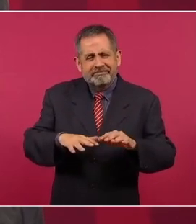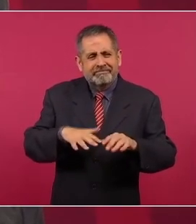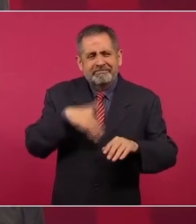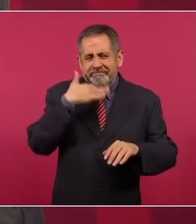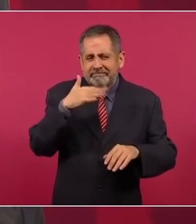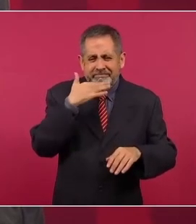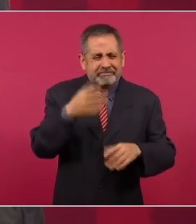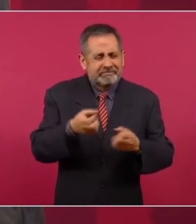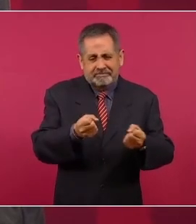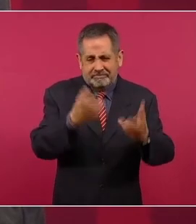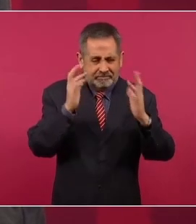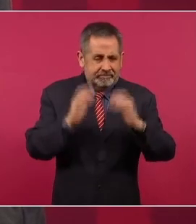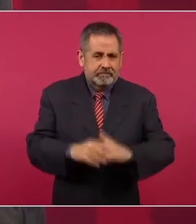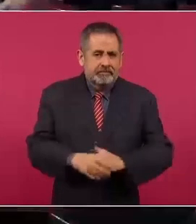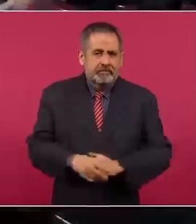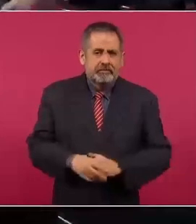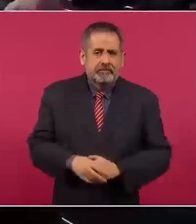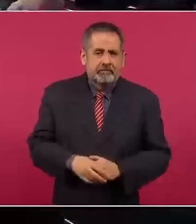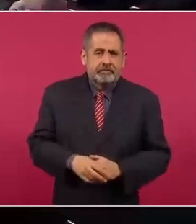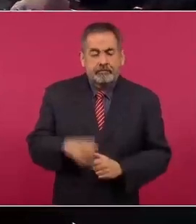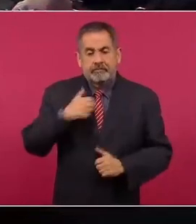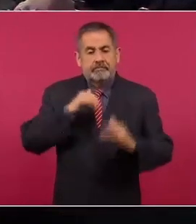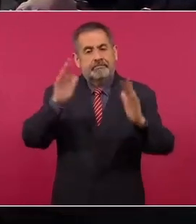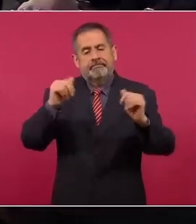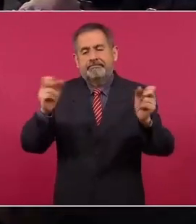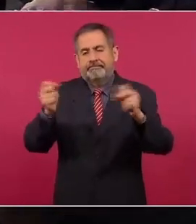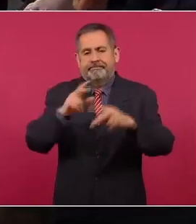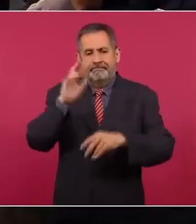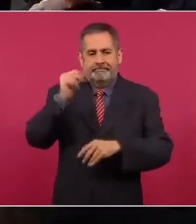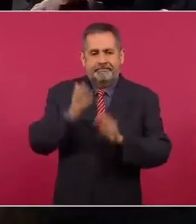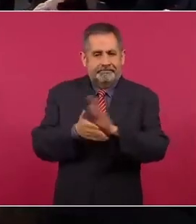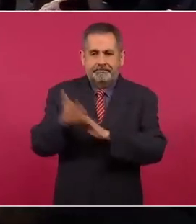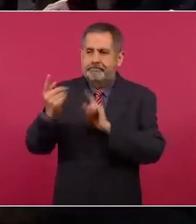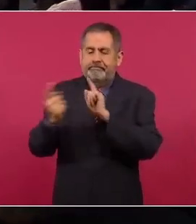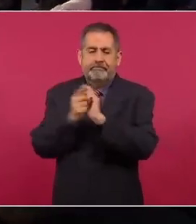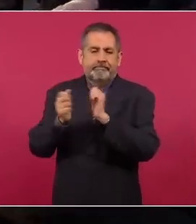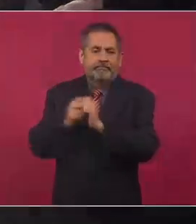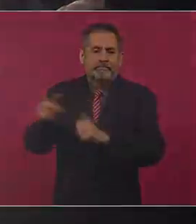eran los fraudes. Ahora sí ya nos vamos a recibir.